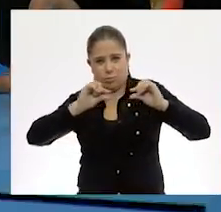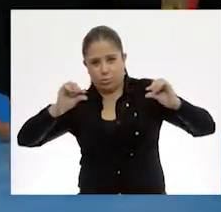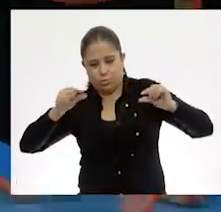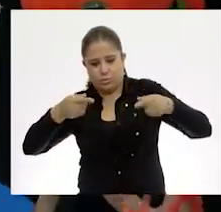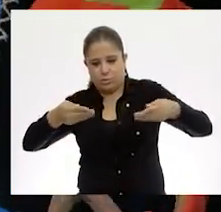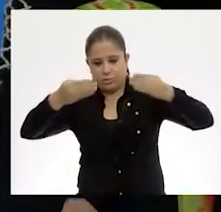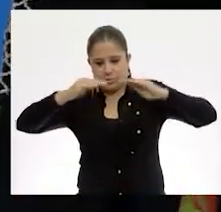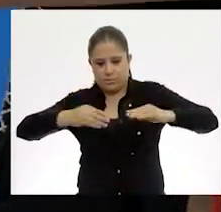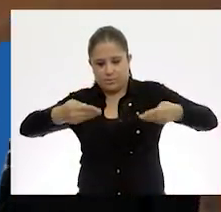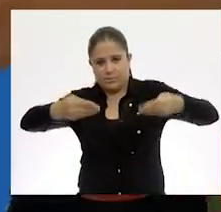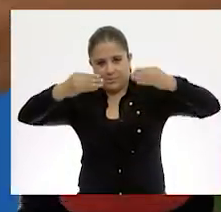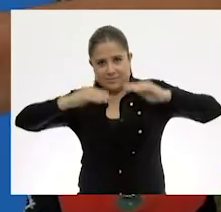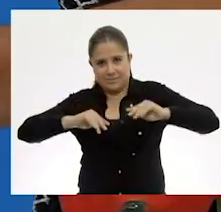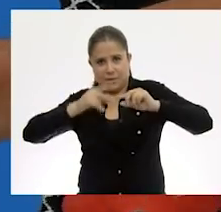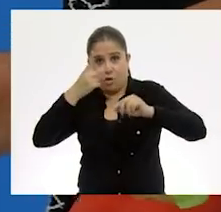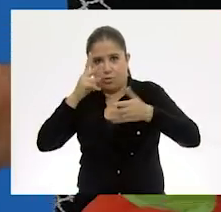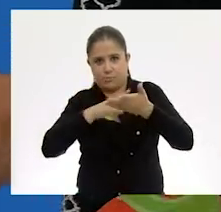Ok.